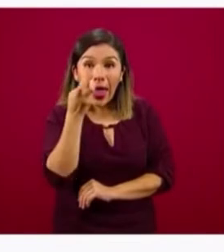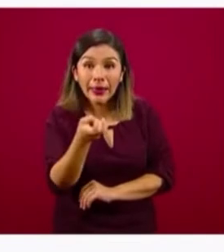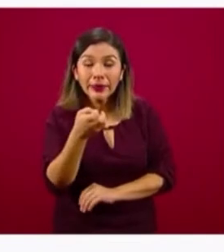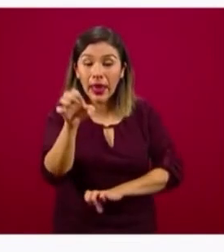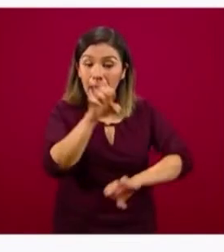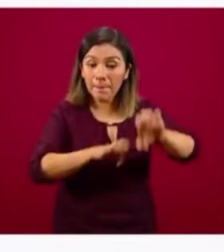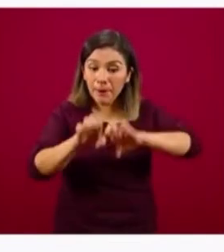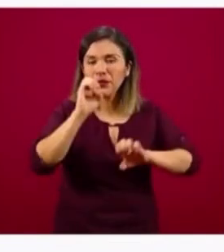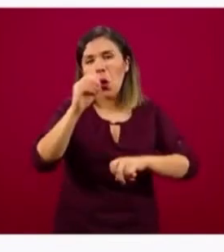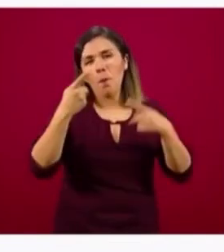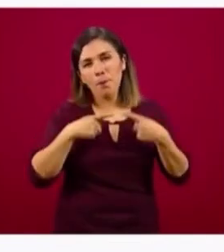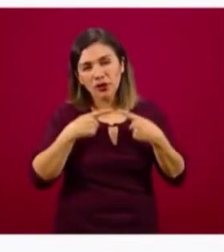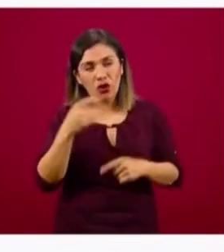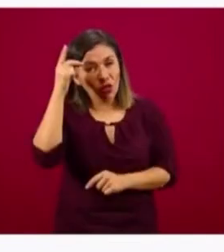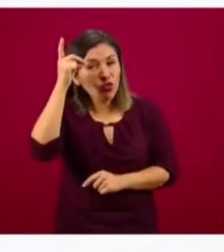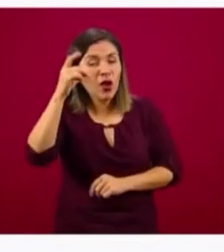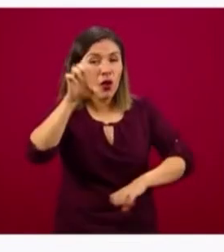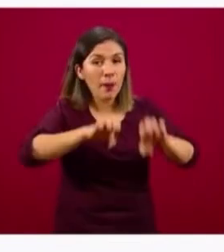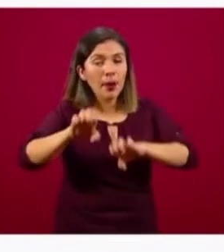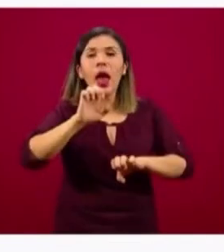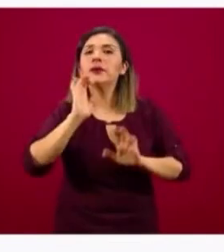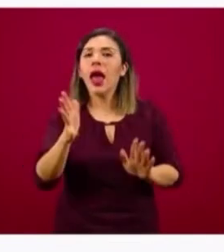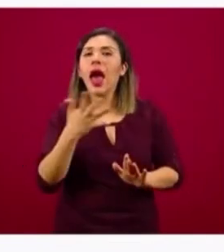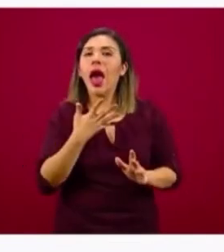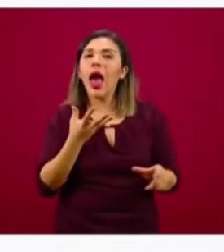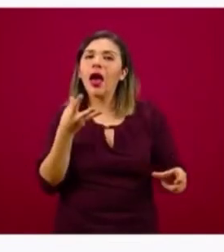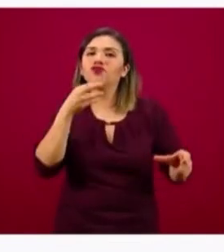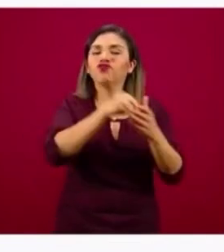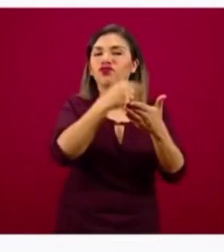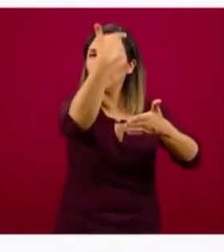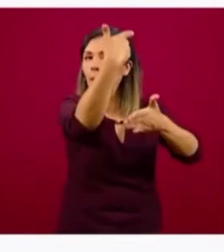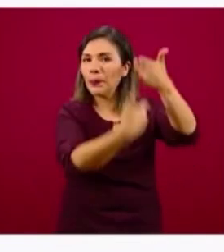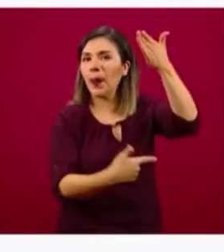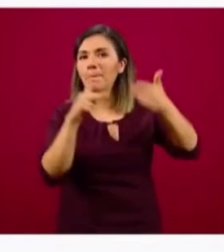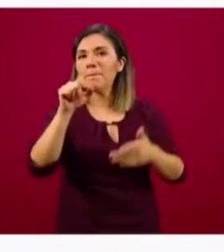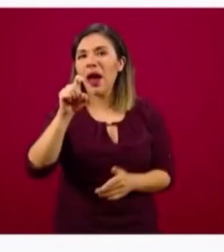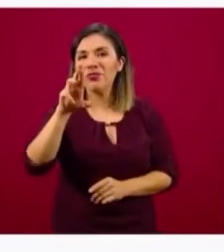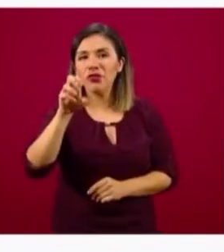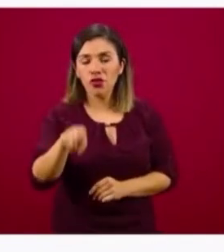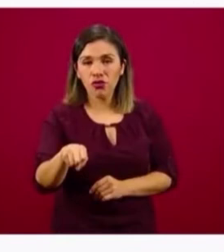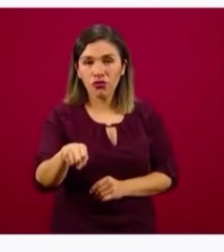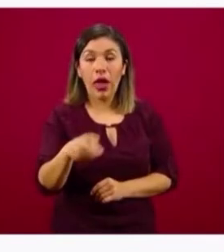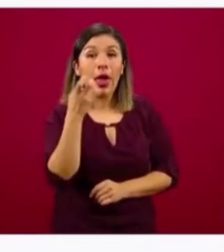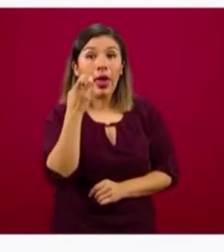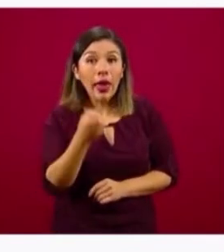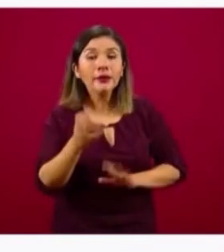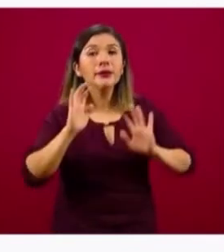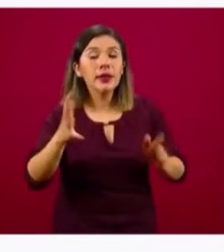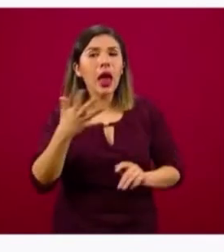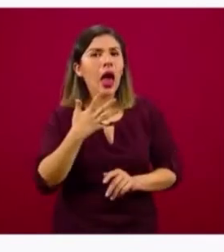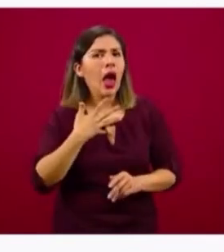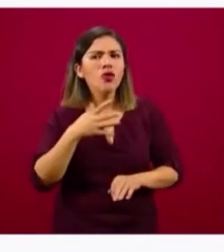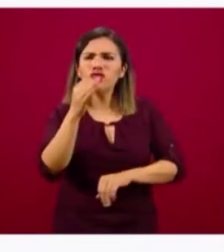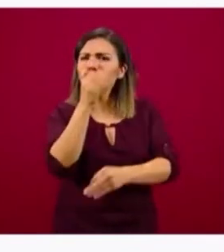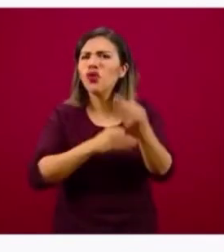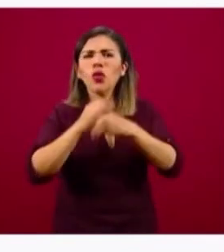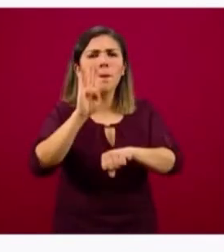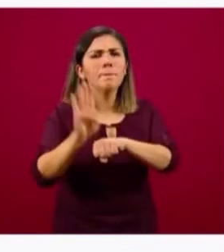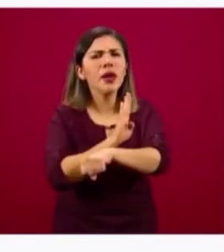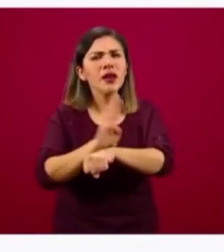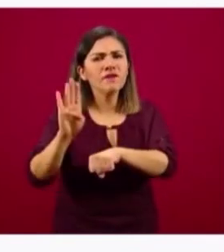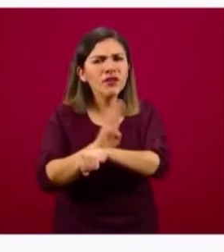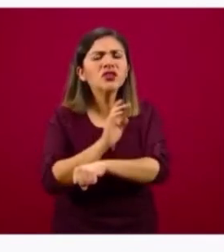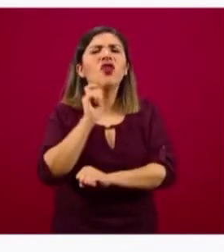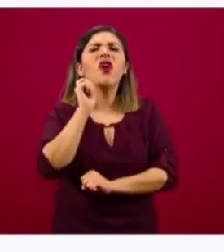ya forma parte del padrón e inmediatamente ya obtiene todos los beneficios en términos de